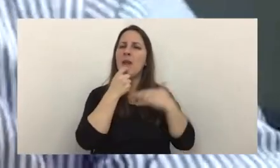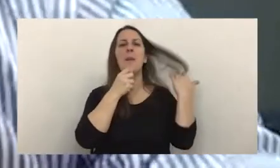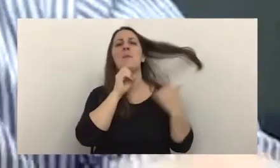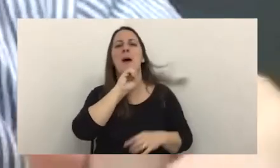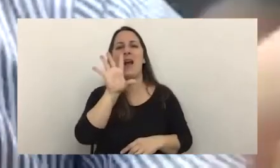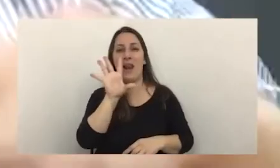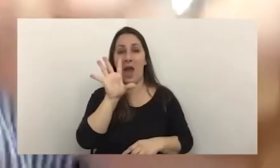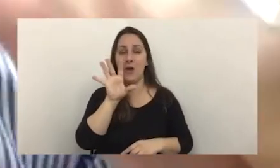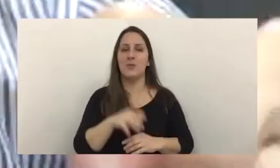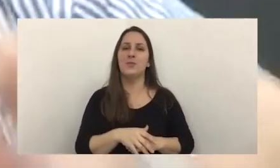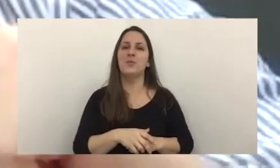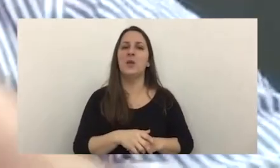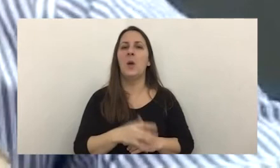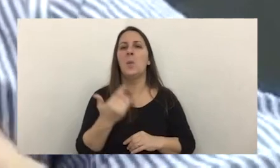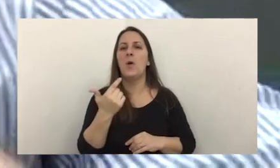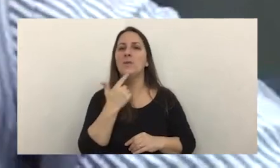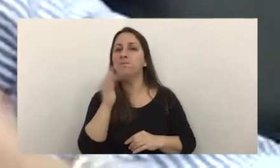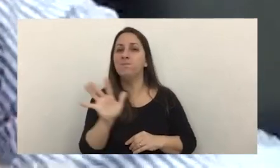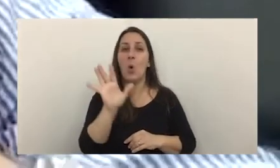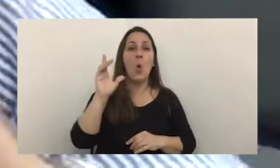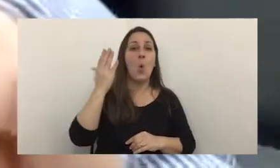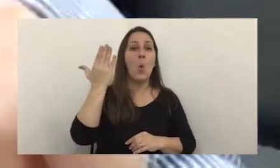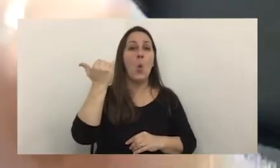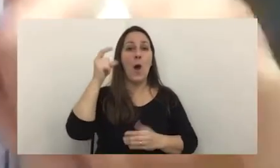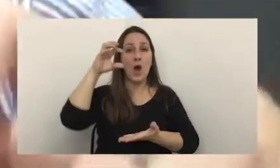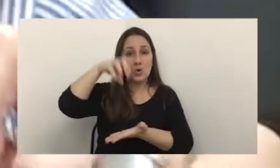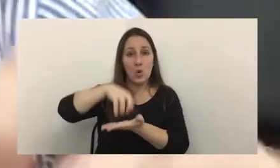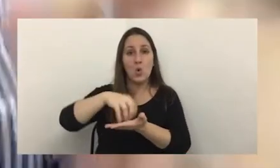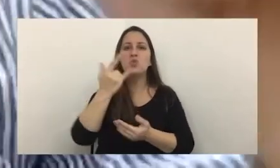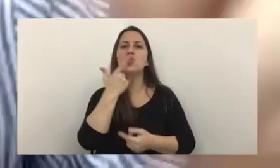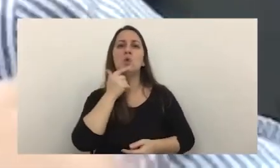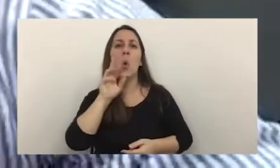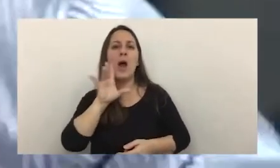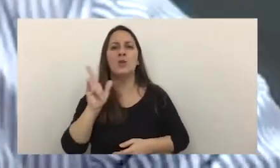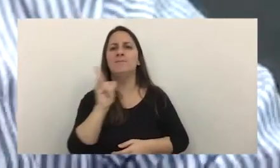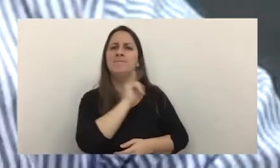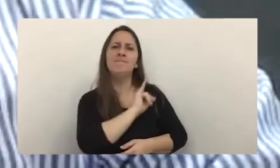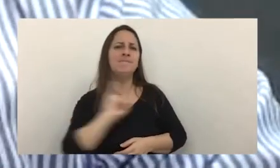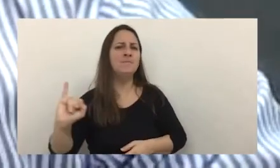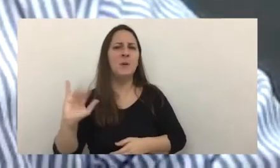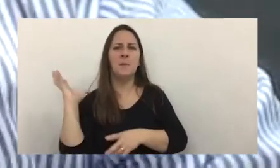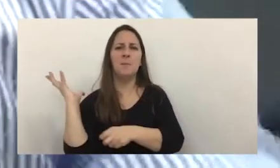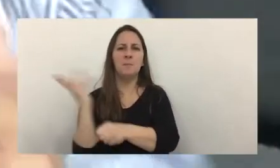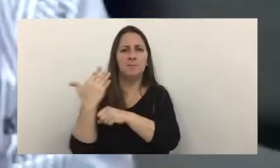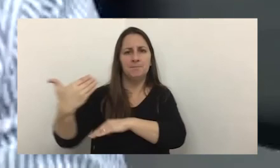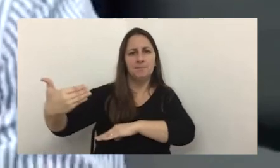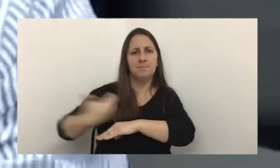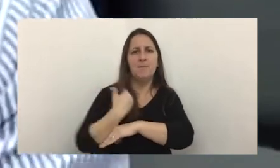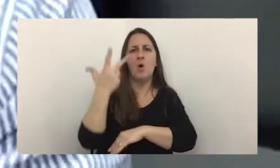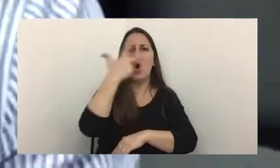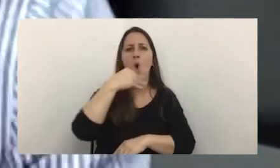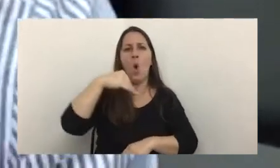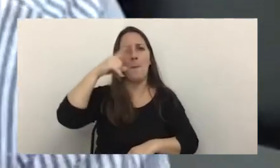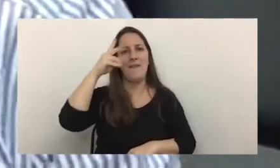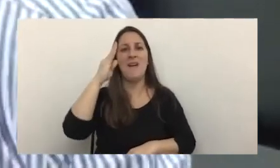incorporarlo es la presunción de los bancos cuando un usuario denuncia me hackearon el home banking la dificultad